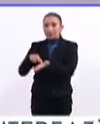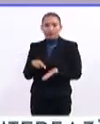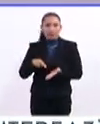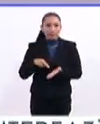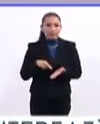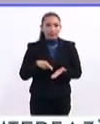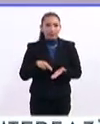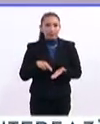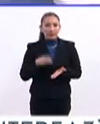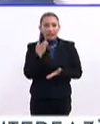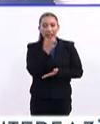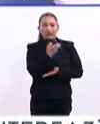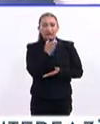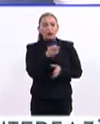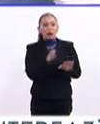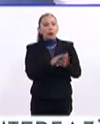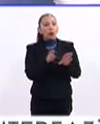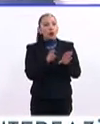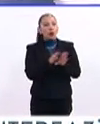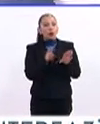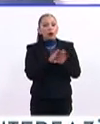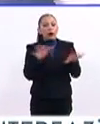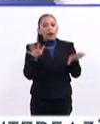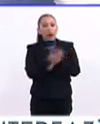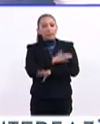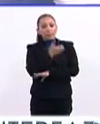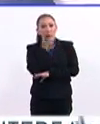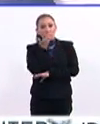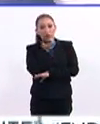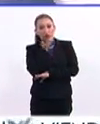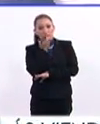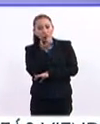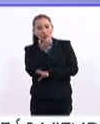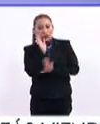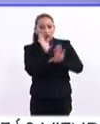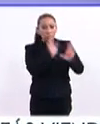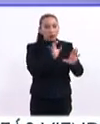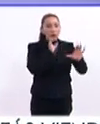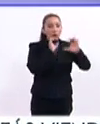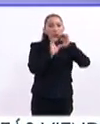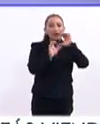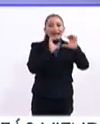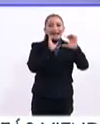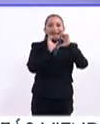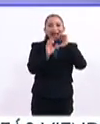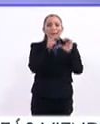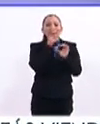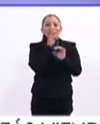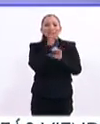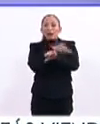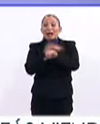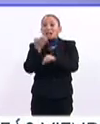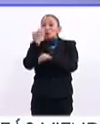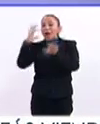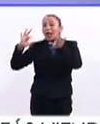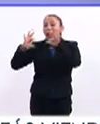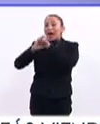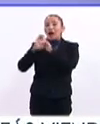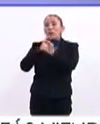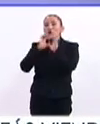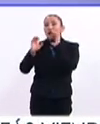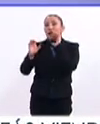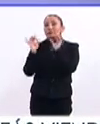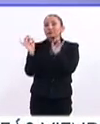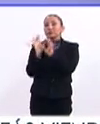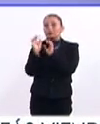un cambio de hábitos. Entre comunicarse entre los padres de familia y las escuelas ante, por supuesto,